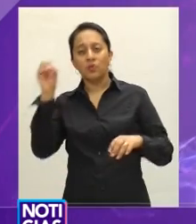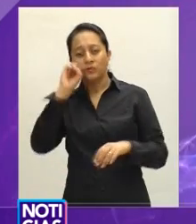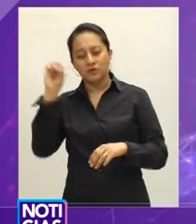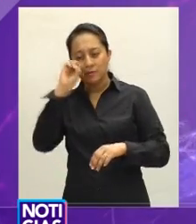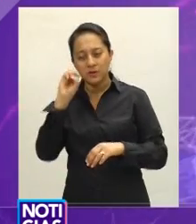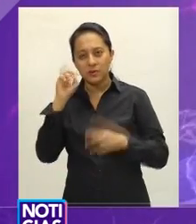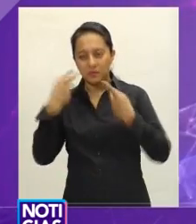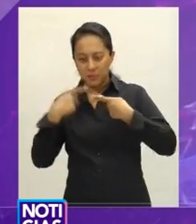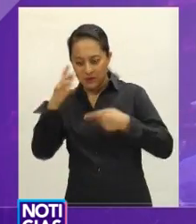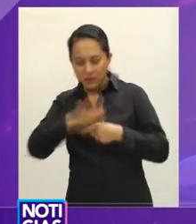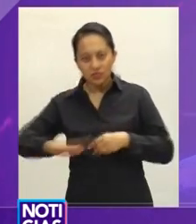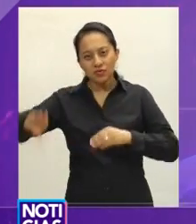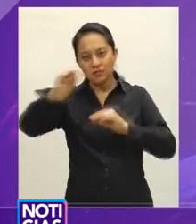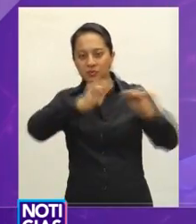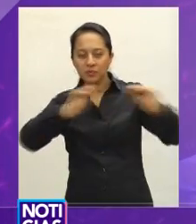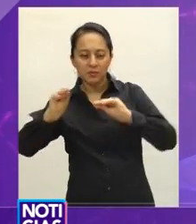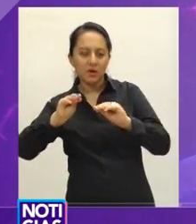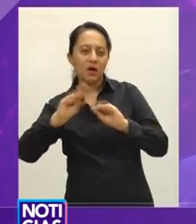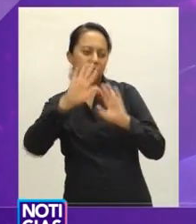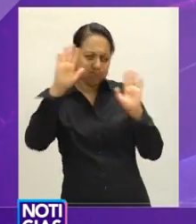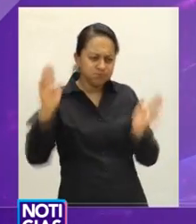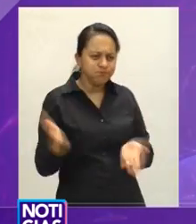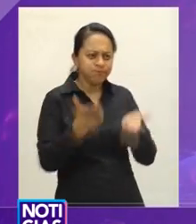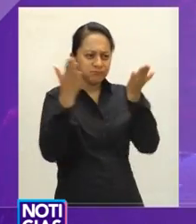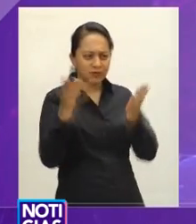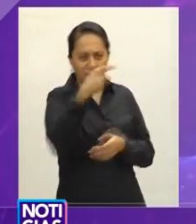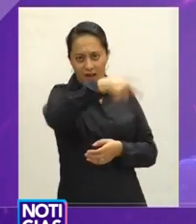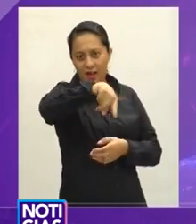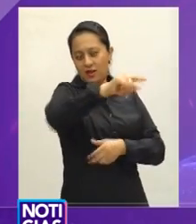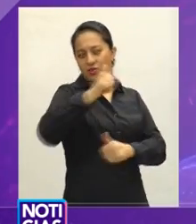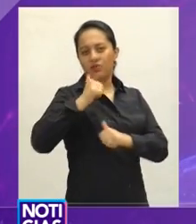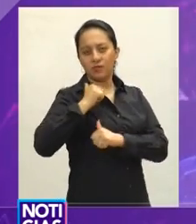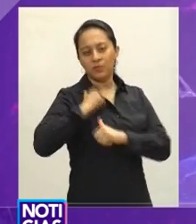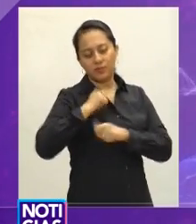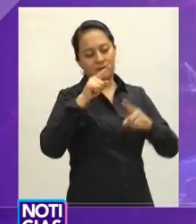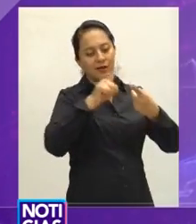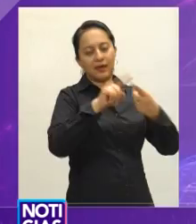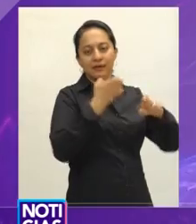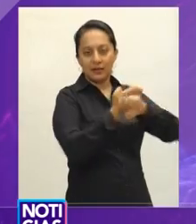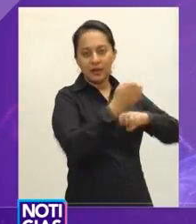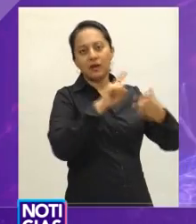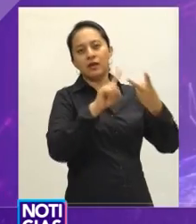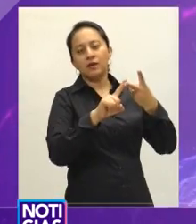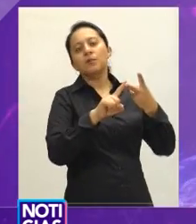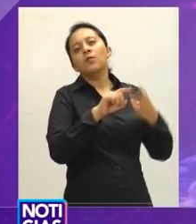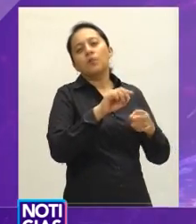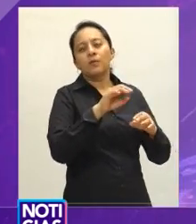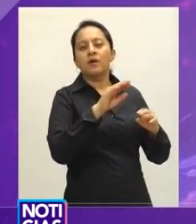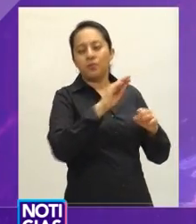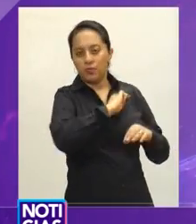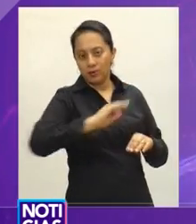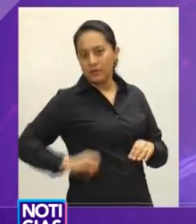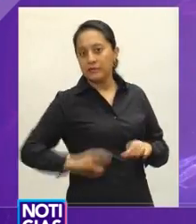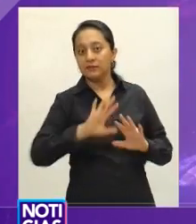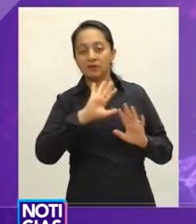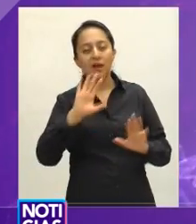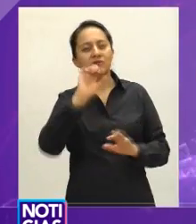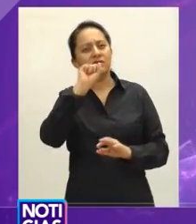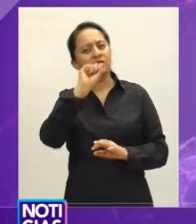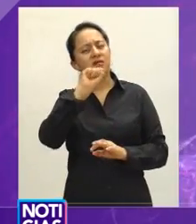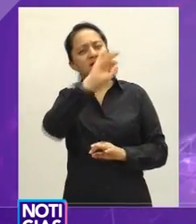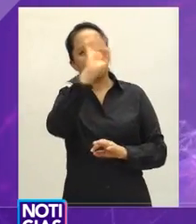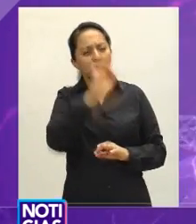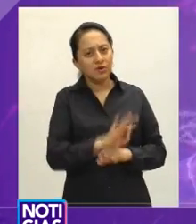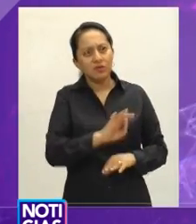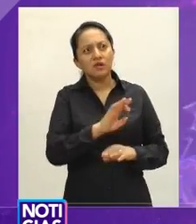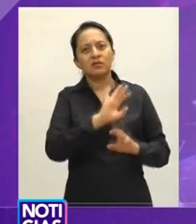Exhorta el Observatorio Ciudadano de Movilidad a las autoridades estatales y municipales a regresar a los ciudadanos el 60% de